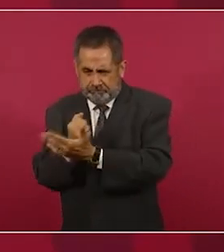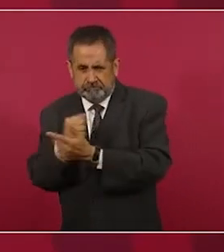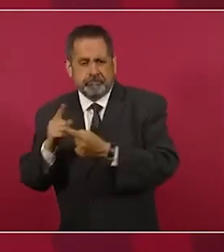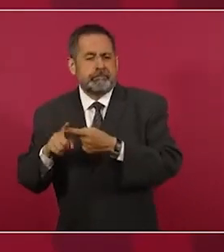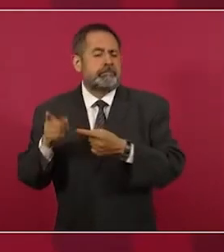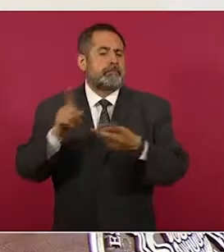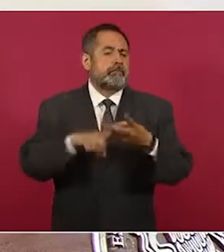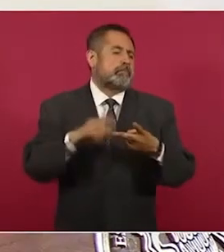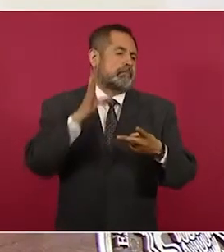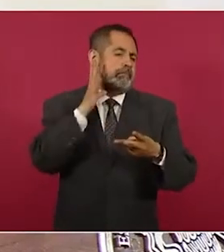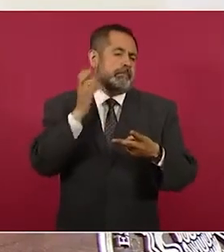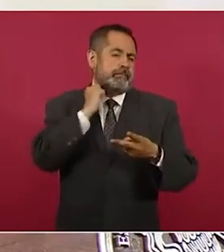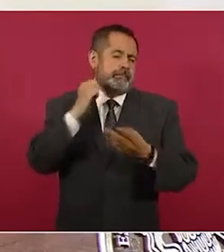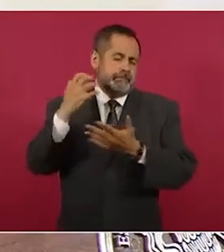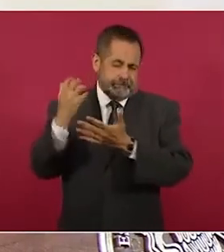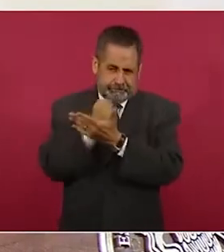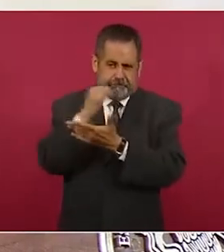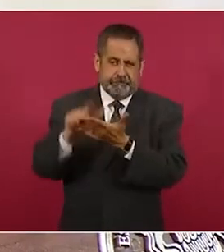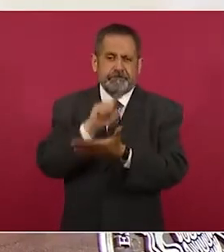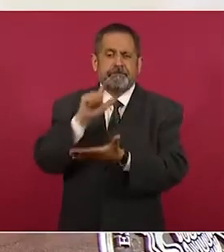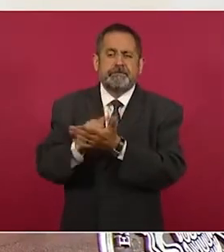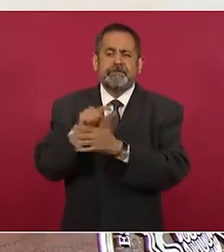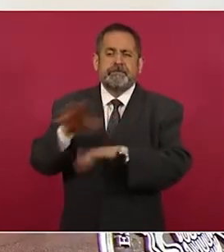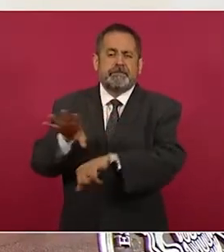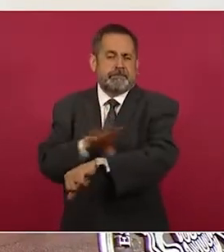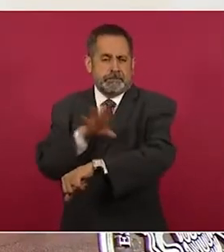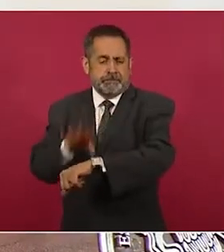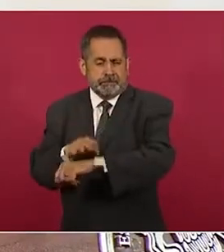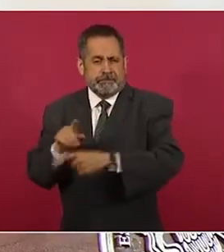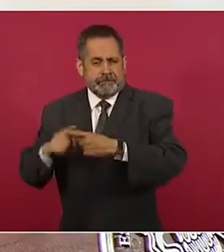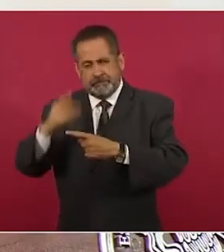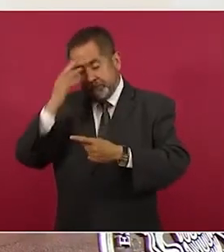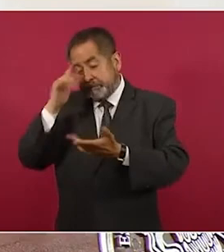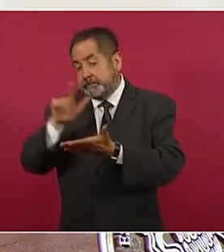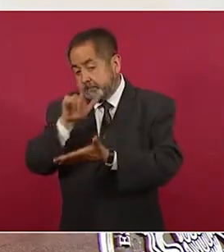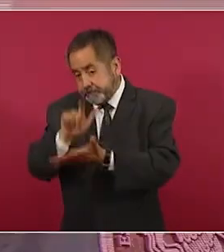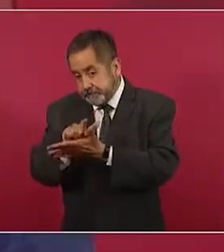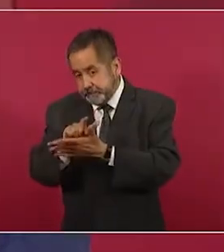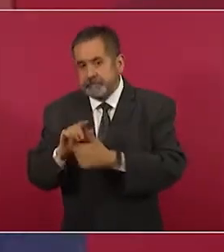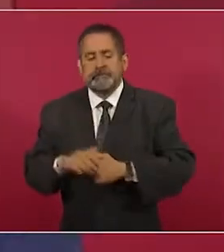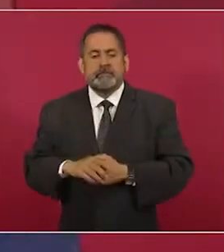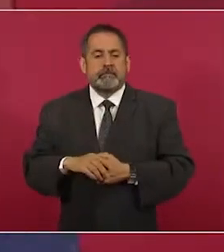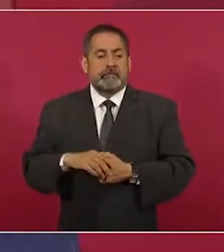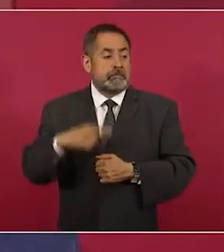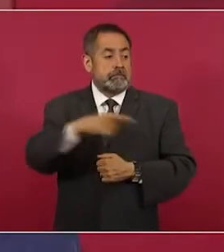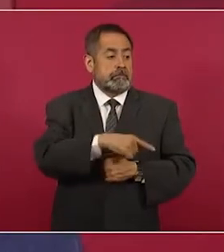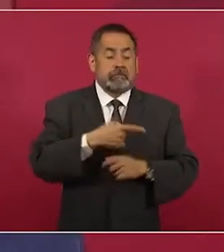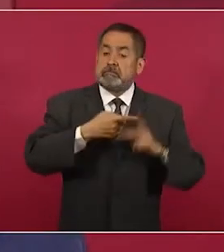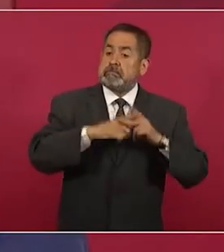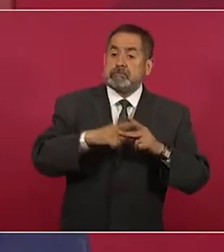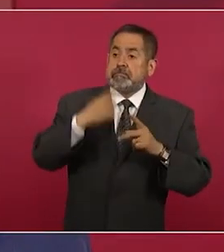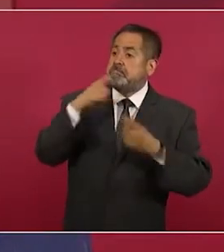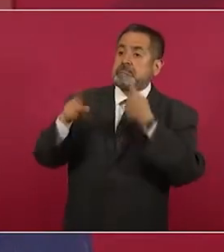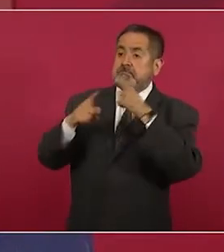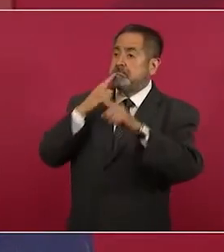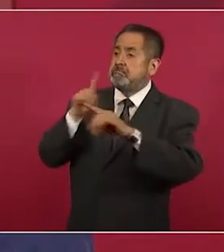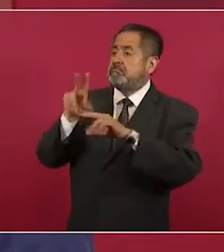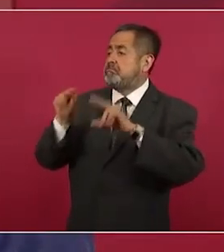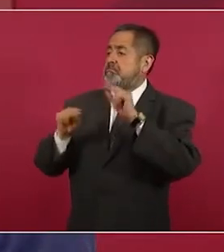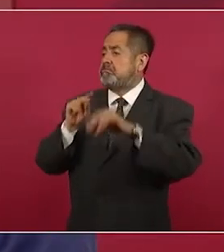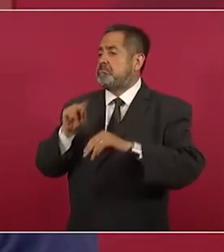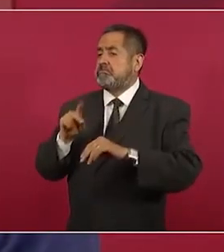Cámara de Senadores y de inmediato los amparos y las